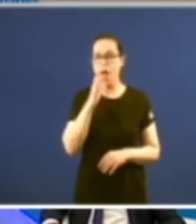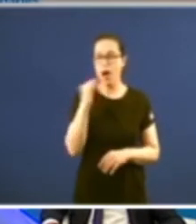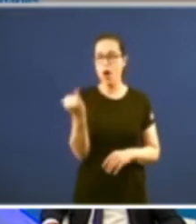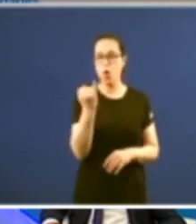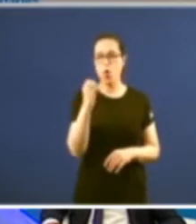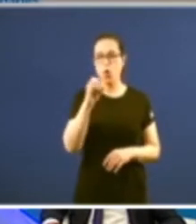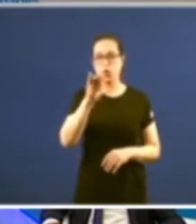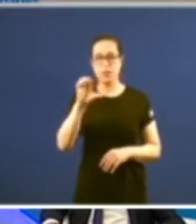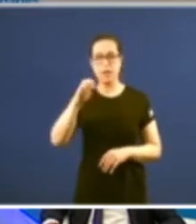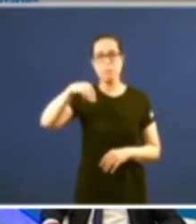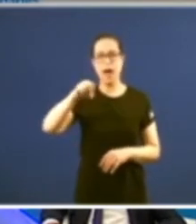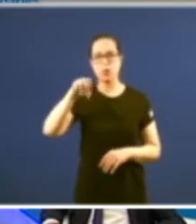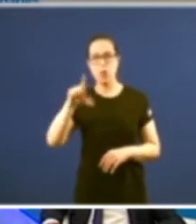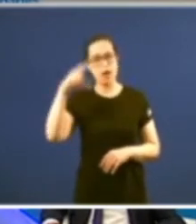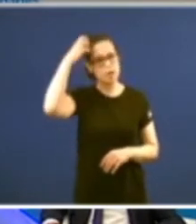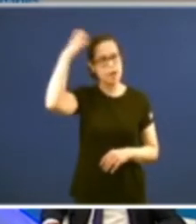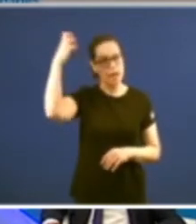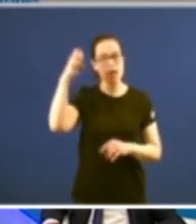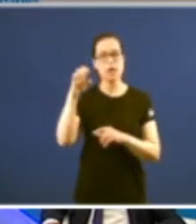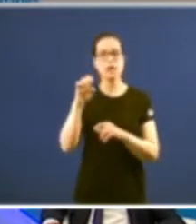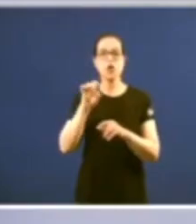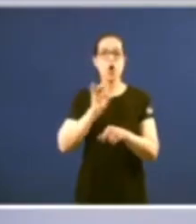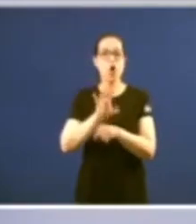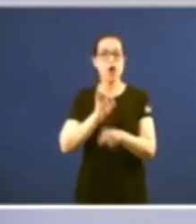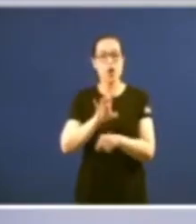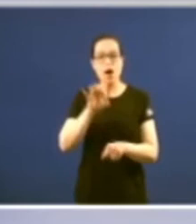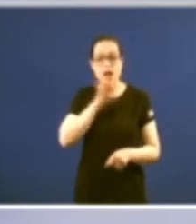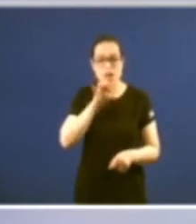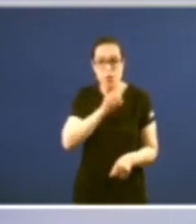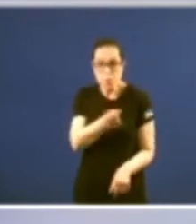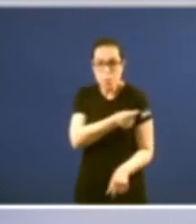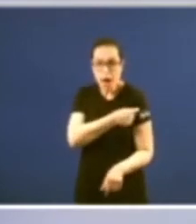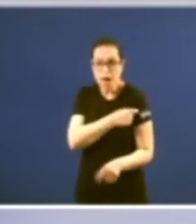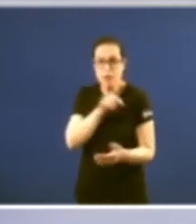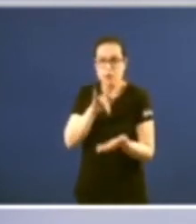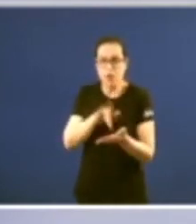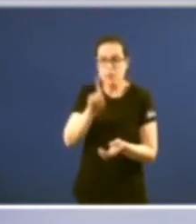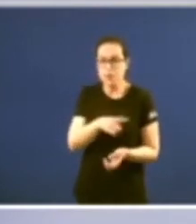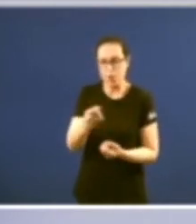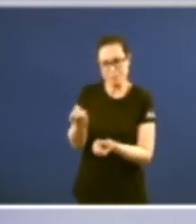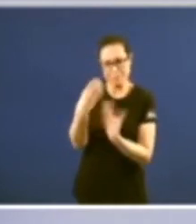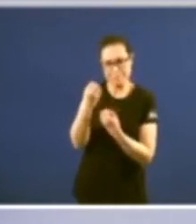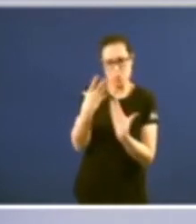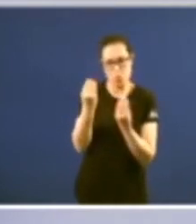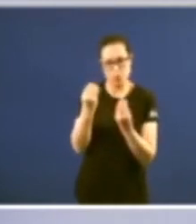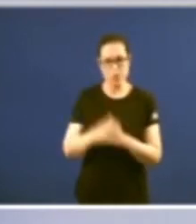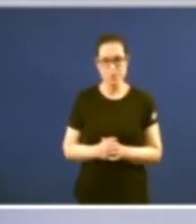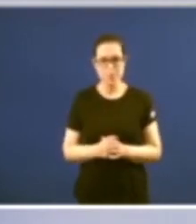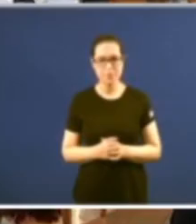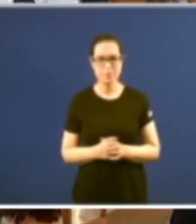Rey director del Correo Gallego que non sabemos se estás inmunizado ou non pero que tens moitas cosas que contarnos seguro estou